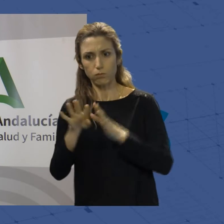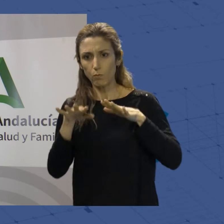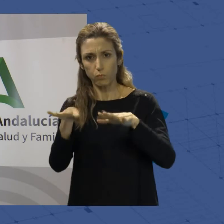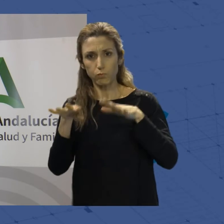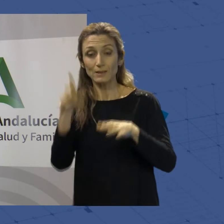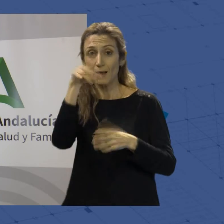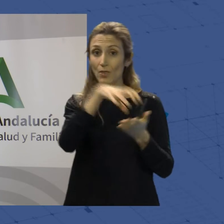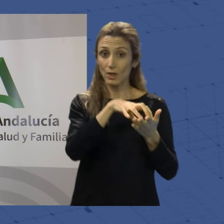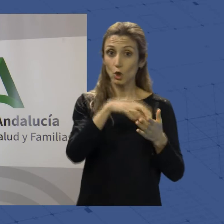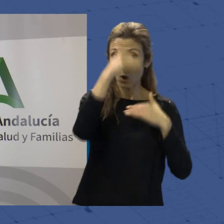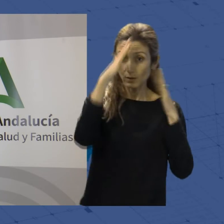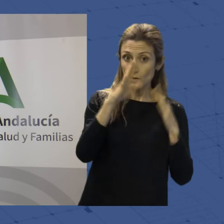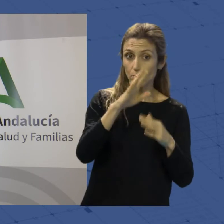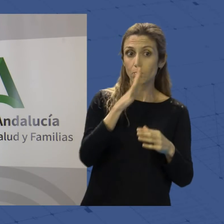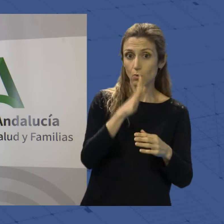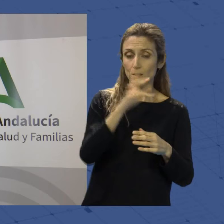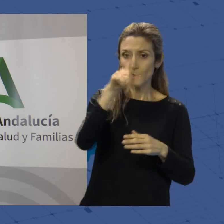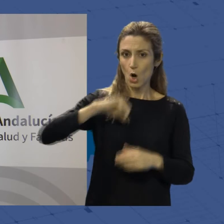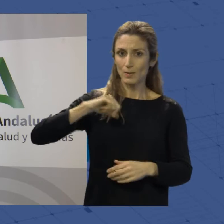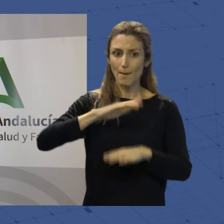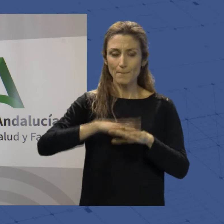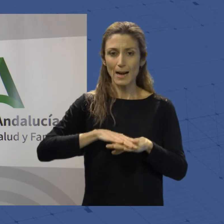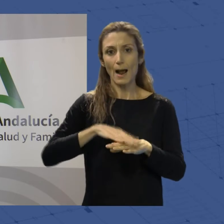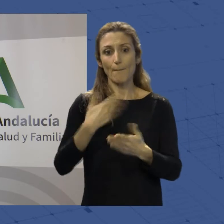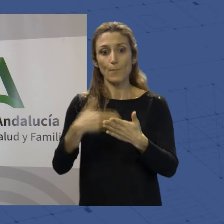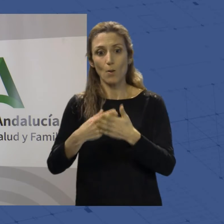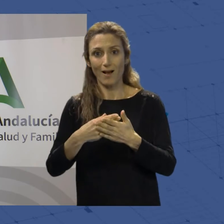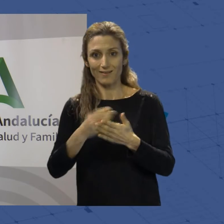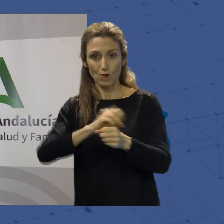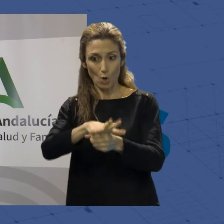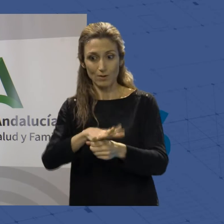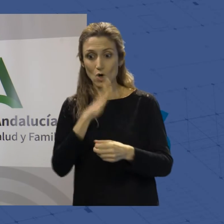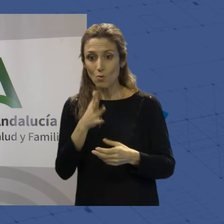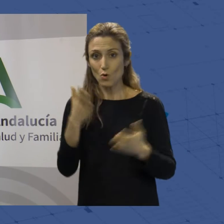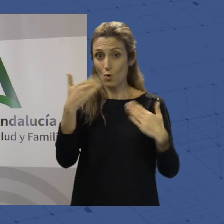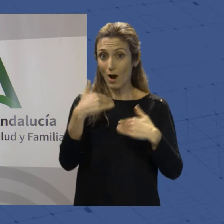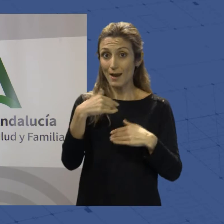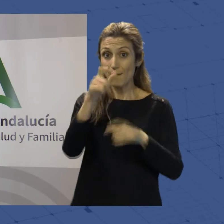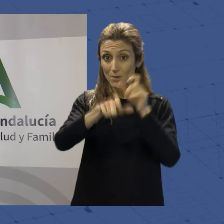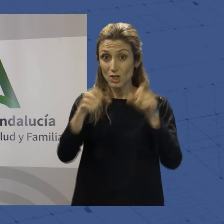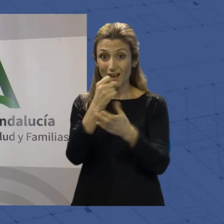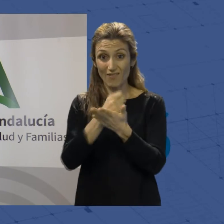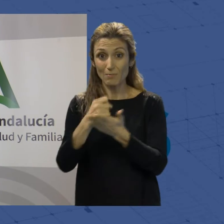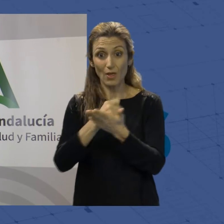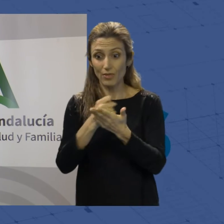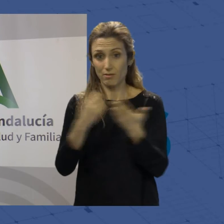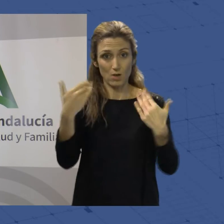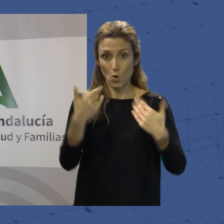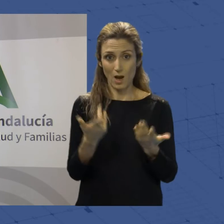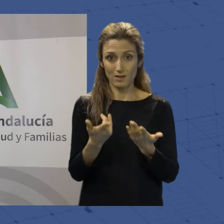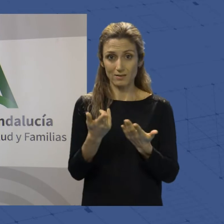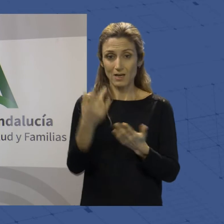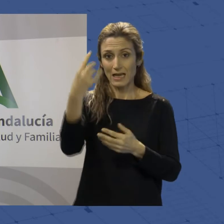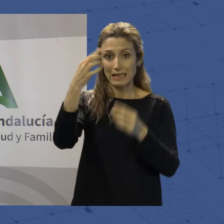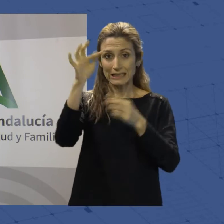primaria y en los hospitales de solicitar pruebas PDI. No tenían los farmacéuticos, no había en las farmacias pruebas de